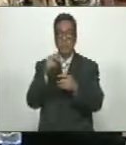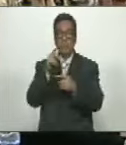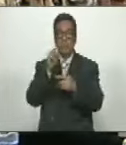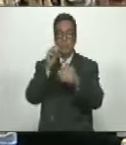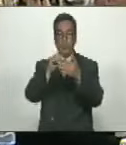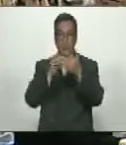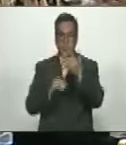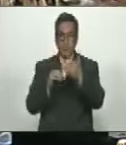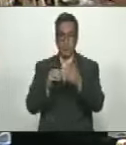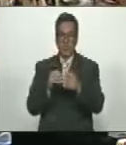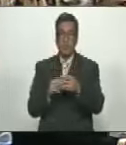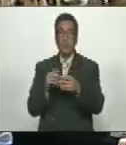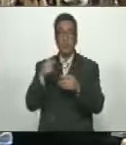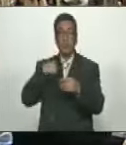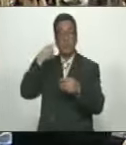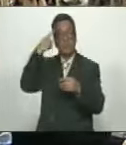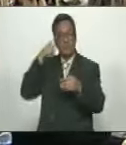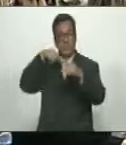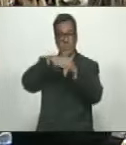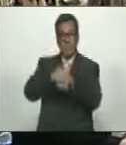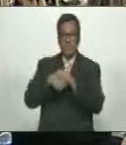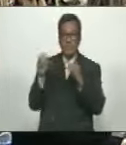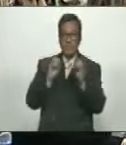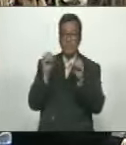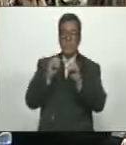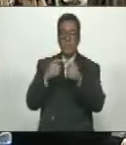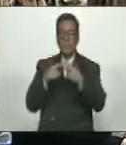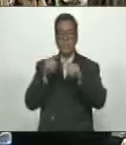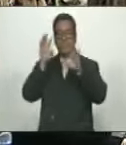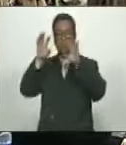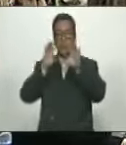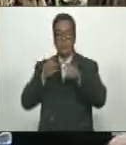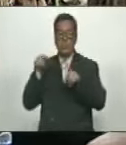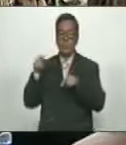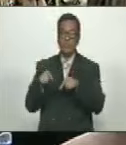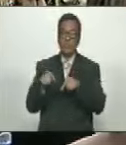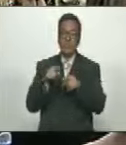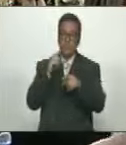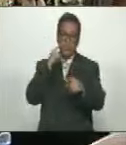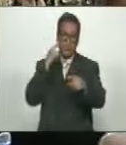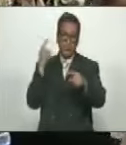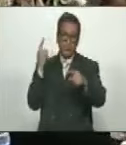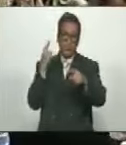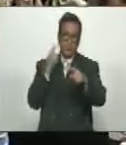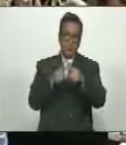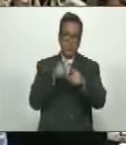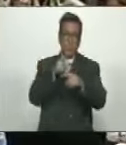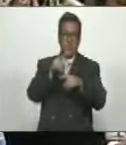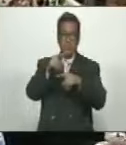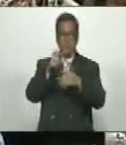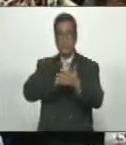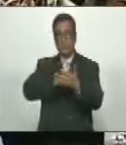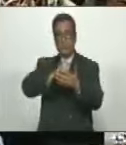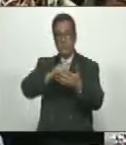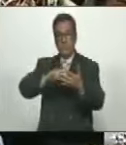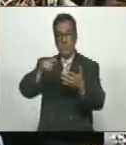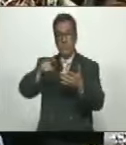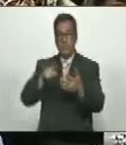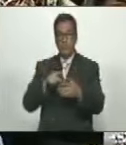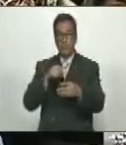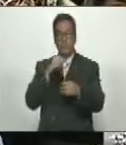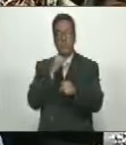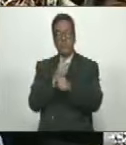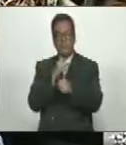ubicar por fuente bien sea interna o externa y estará direccionada para la contratación y el